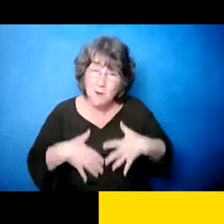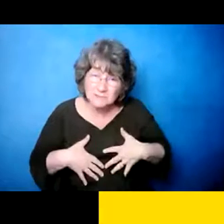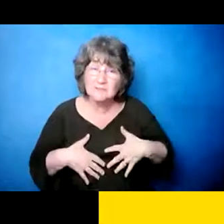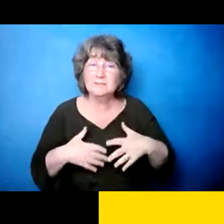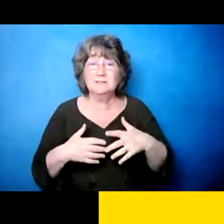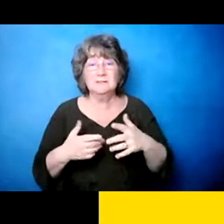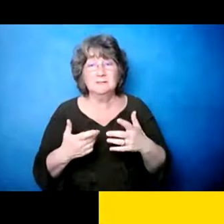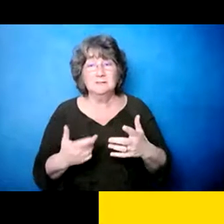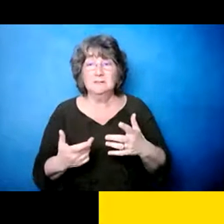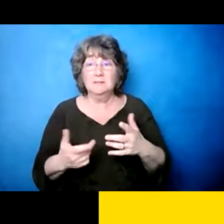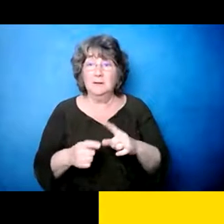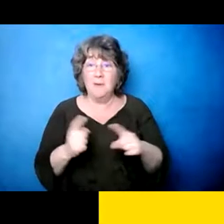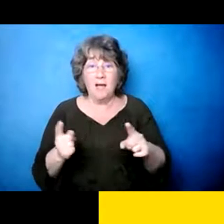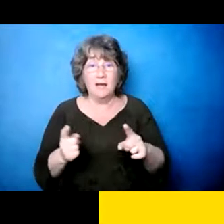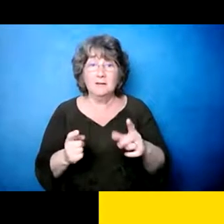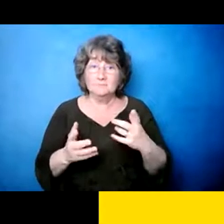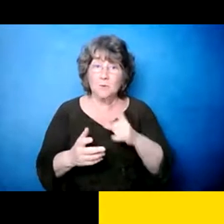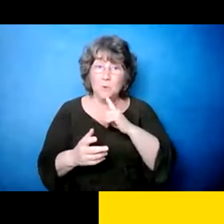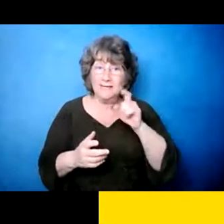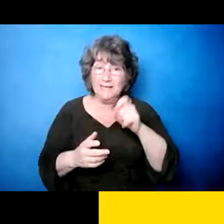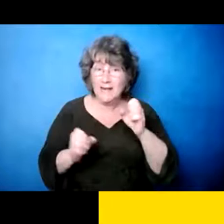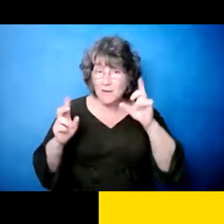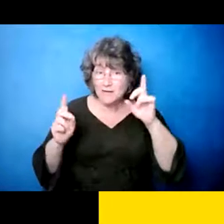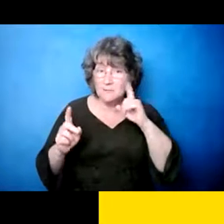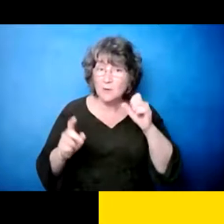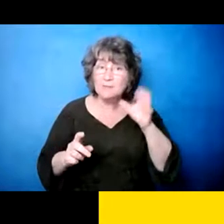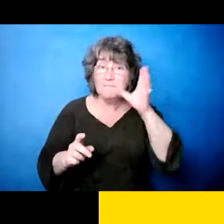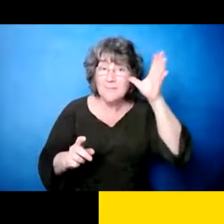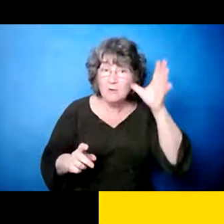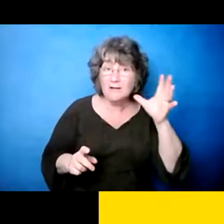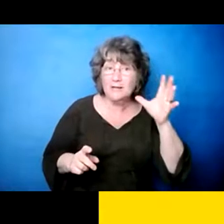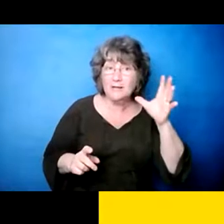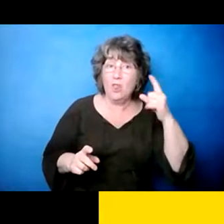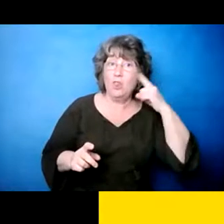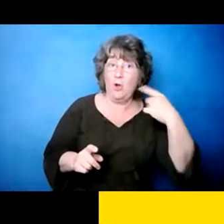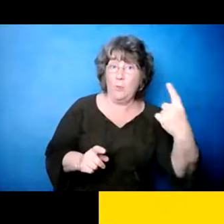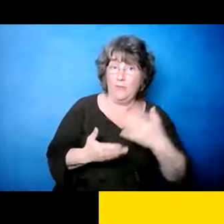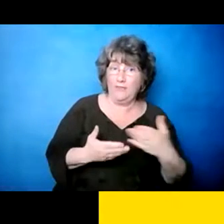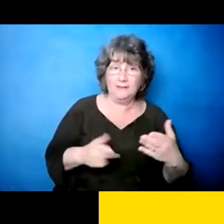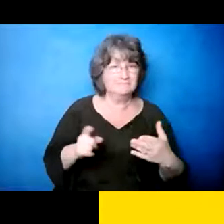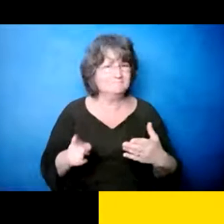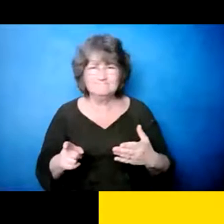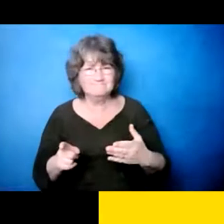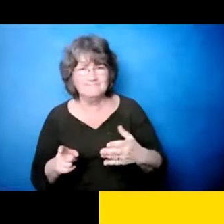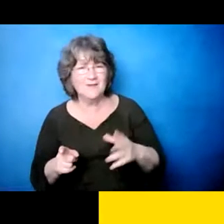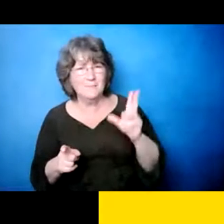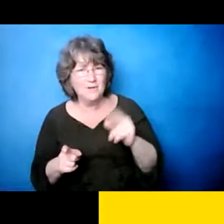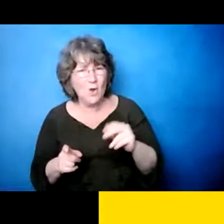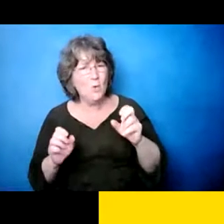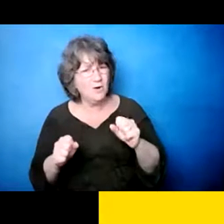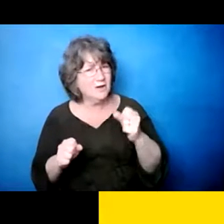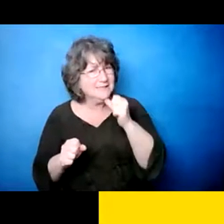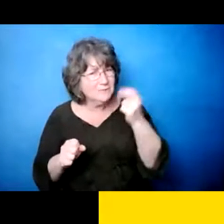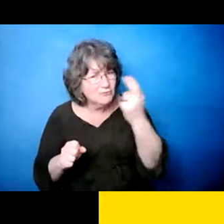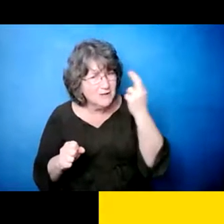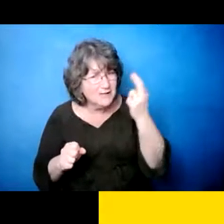estaba ahí, entonces, eh, estaba ahí, entonces, así es de la manera que es, y ese es un